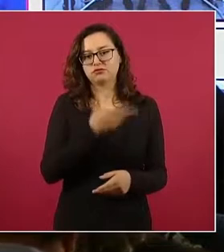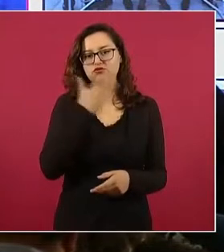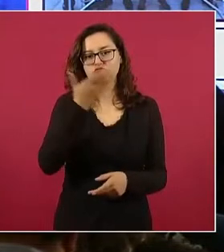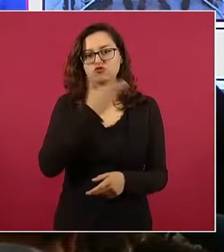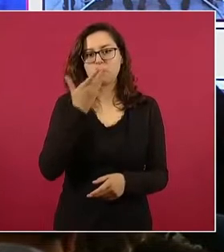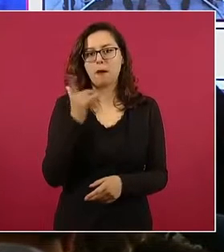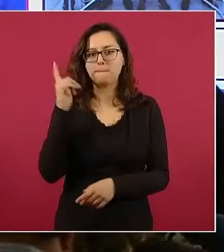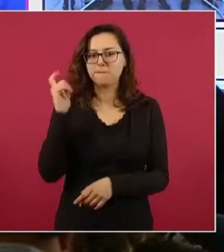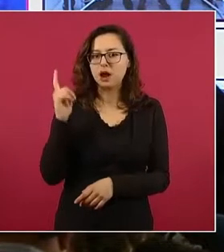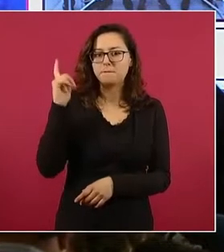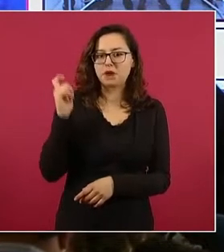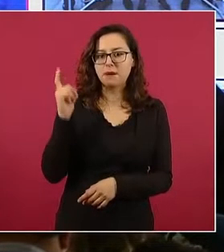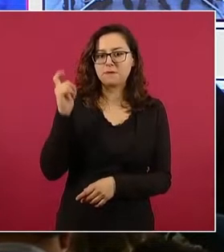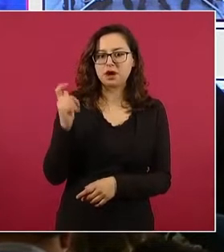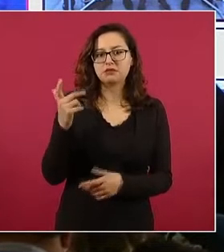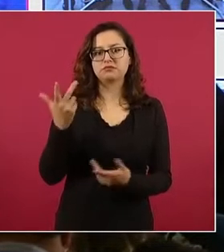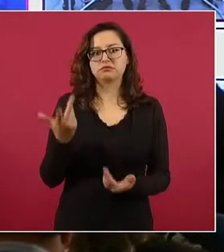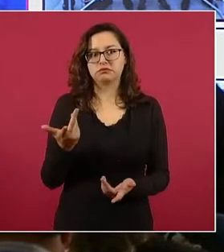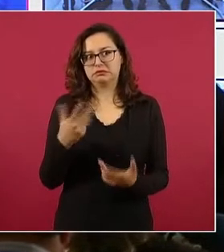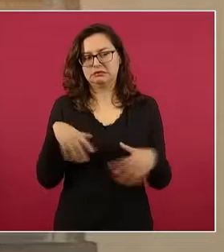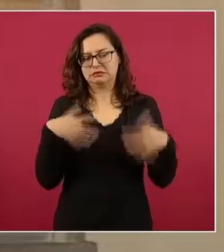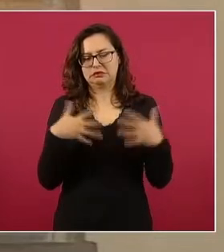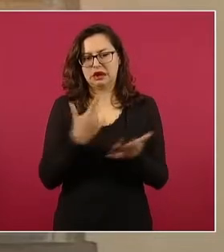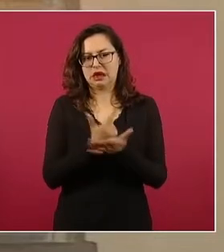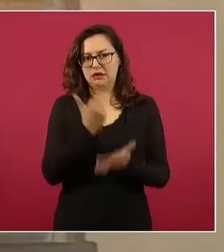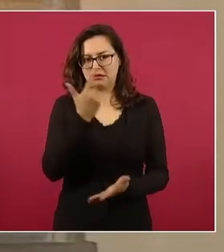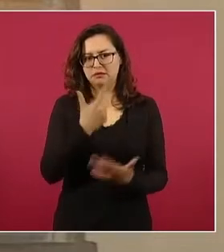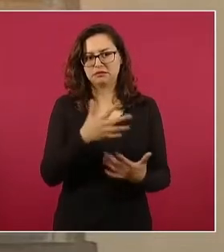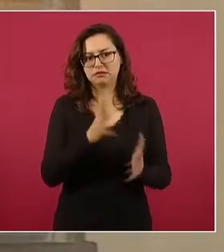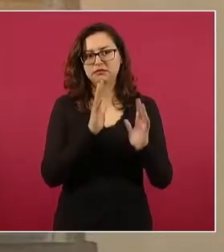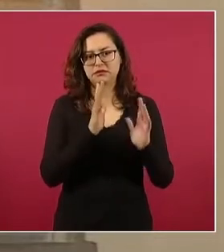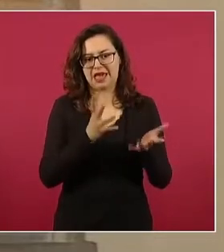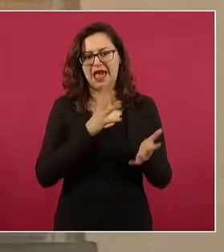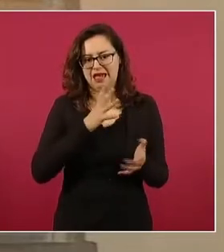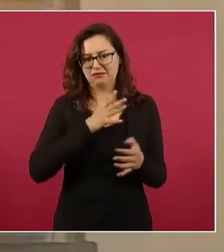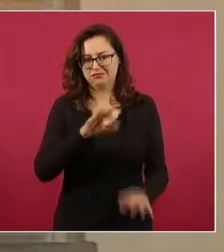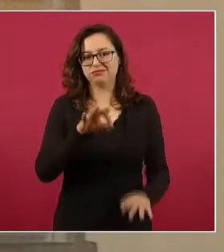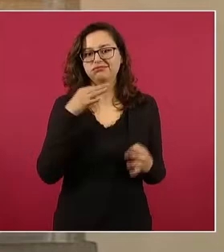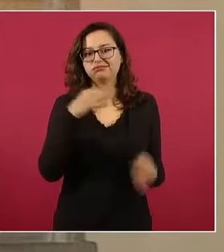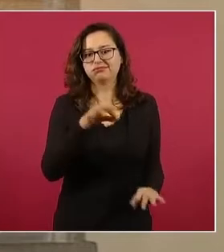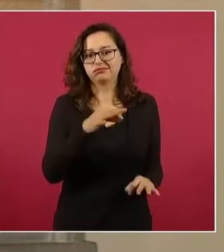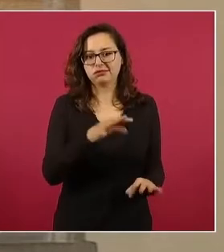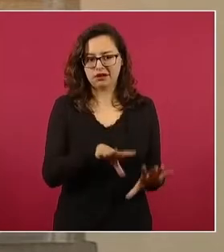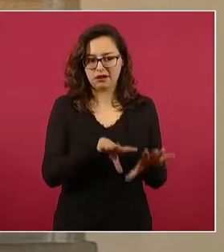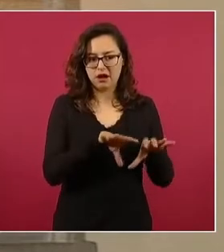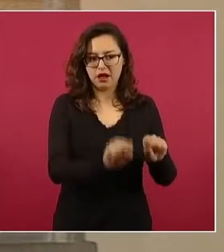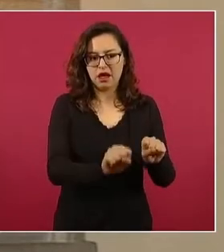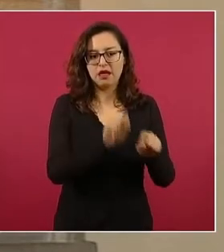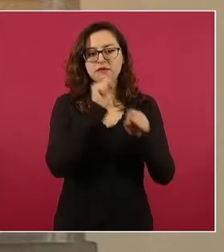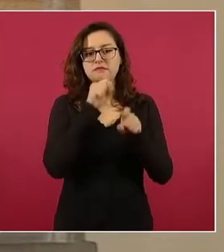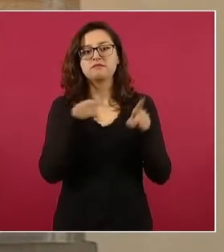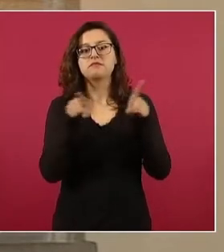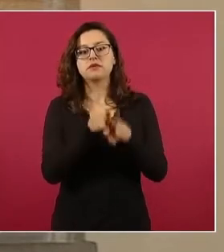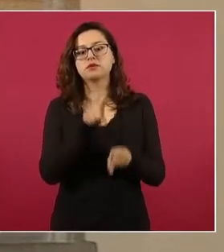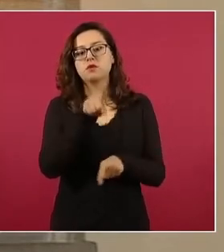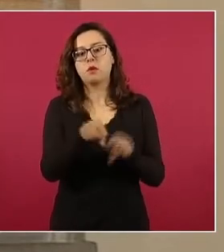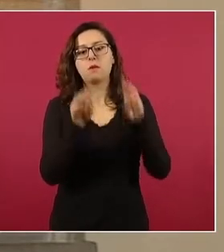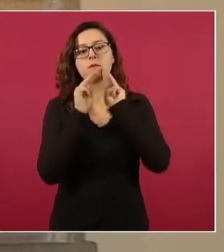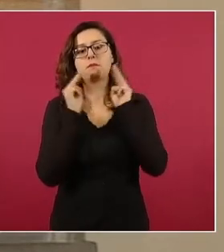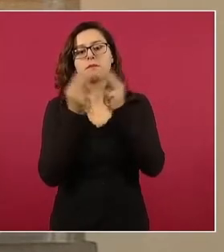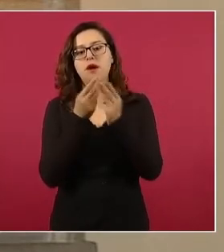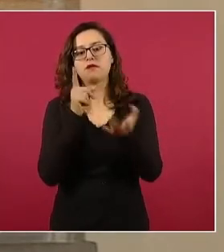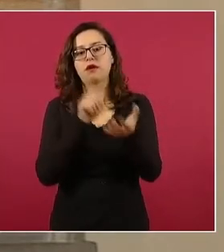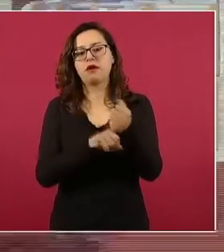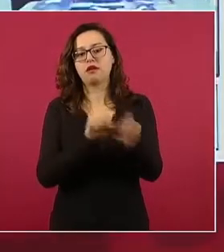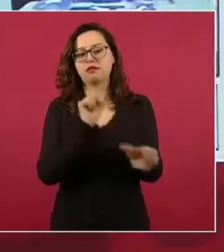de fuego de uso exclusivo del Ejército y quien también pertenece al grupo criminal en el que participa